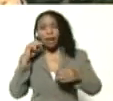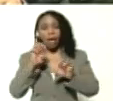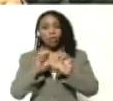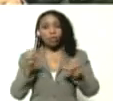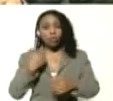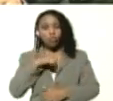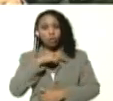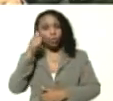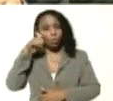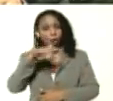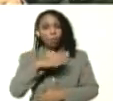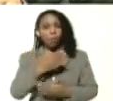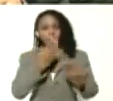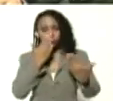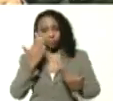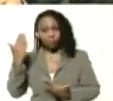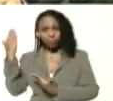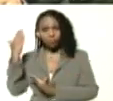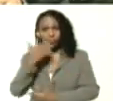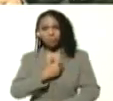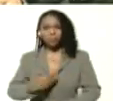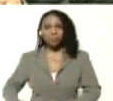pueblo, adelante, presidente.